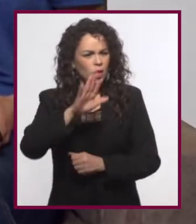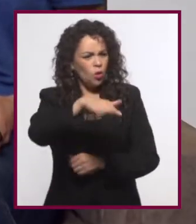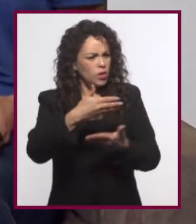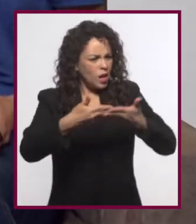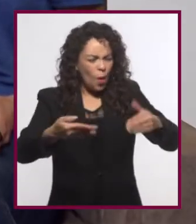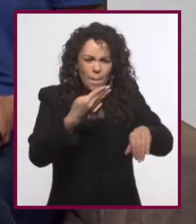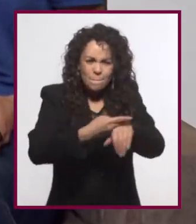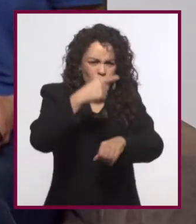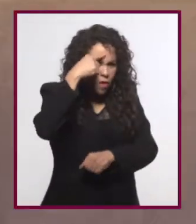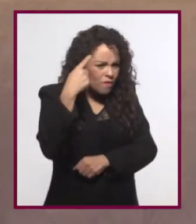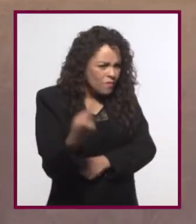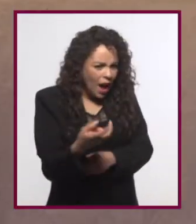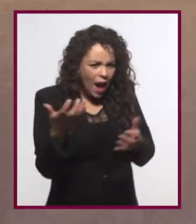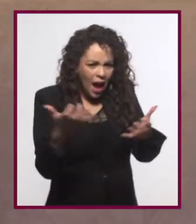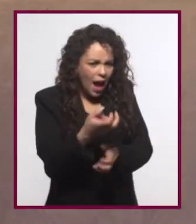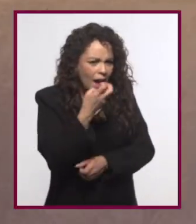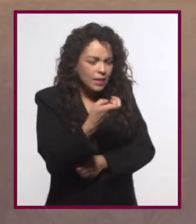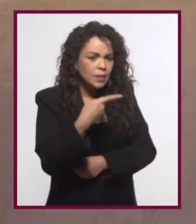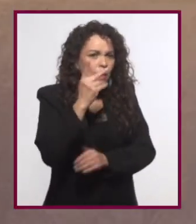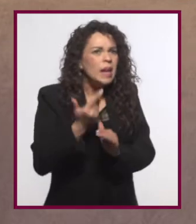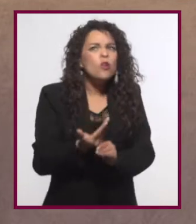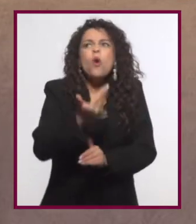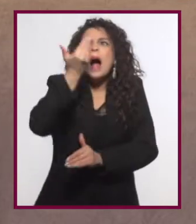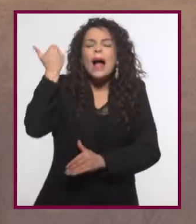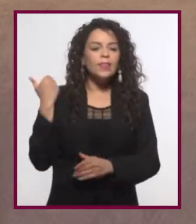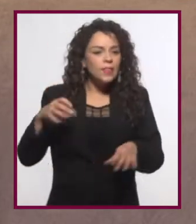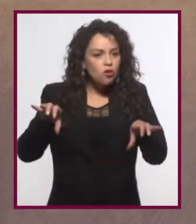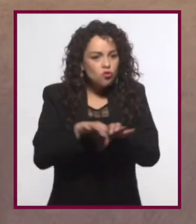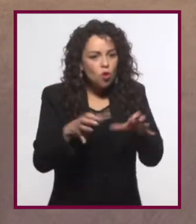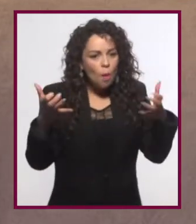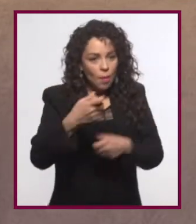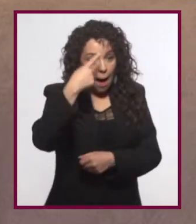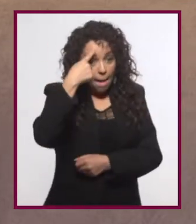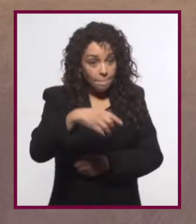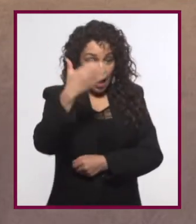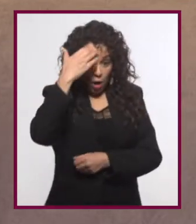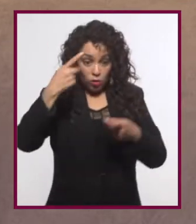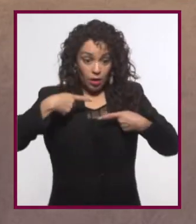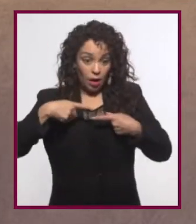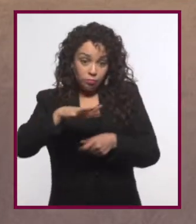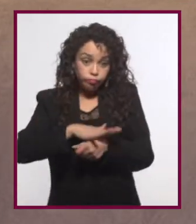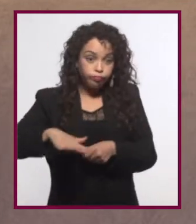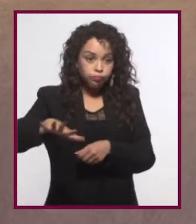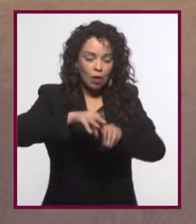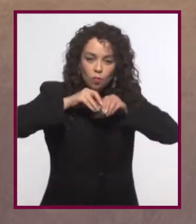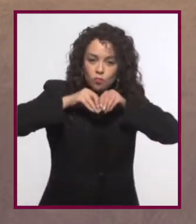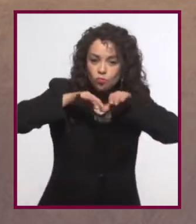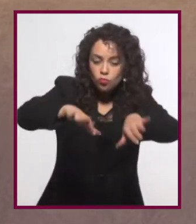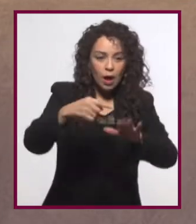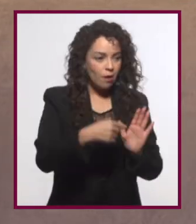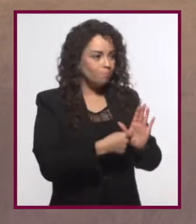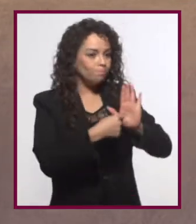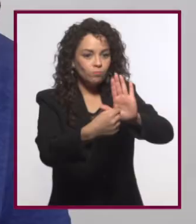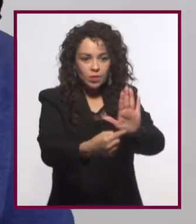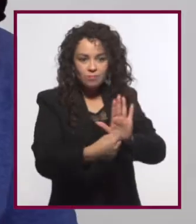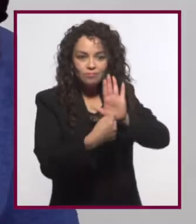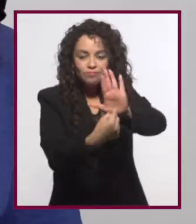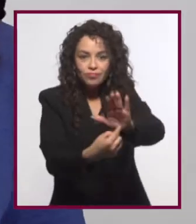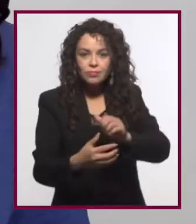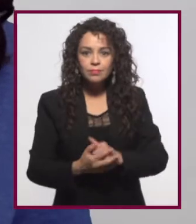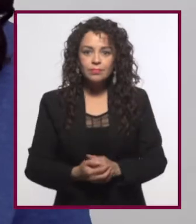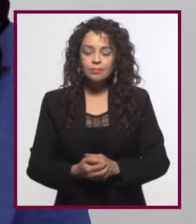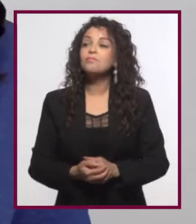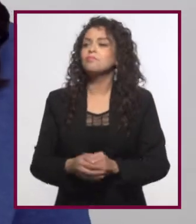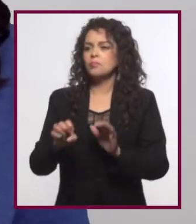es muy fácil hacer esto. Pero antes, ¿cómo se hacía para dar a conocer las cosas que la gente quería publicar? Pues